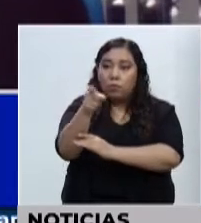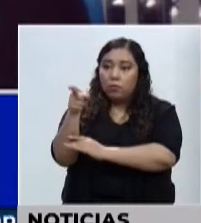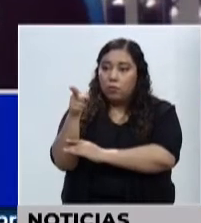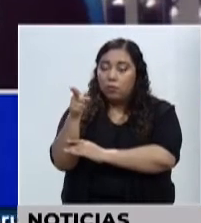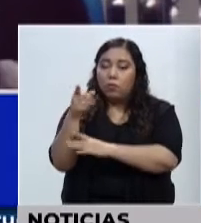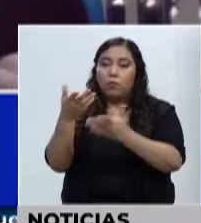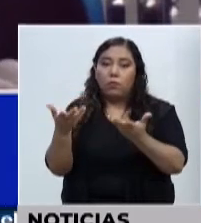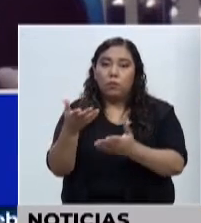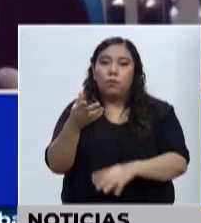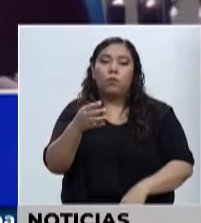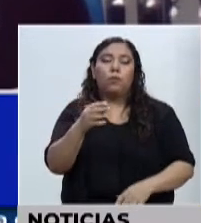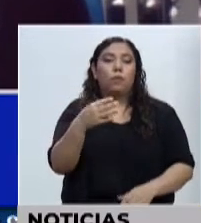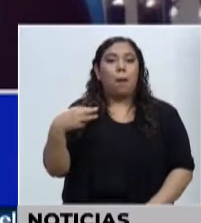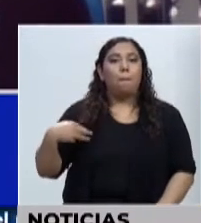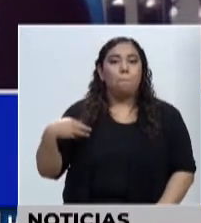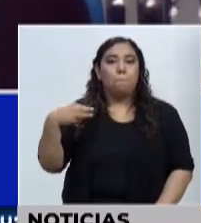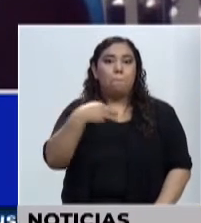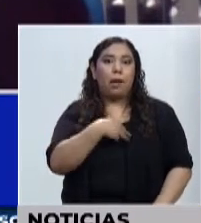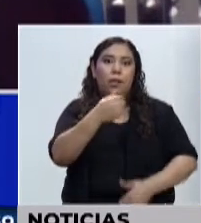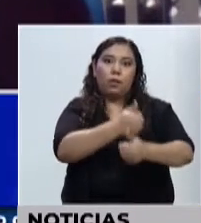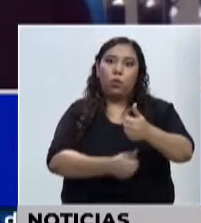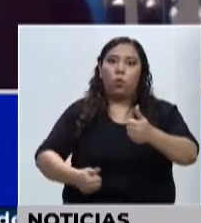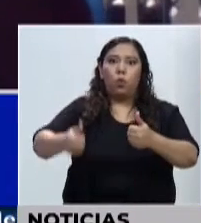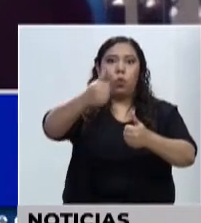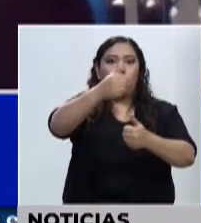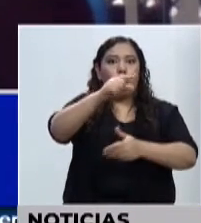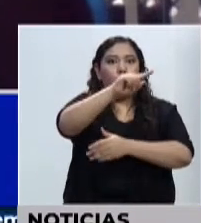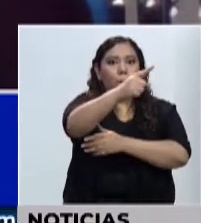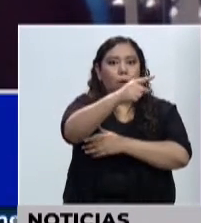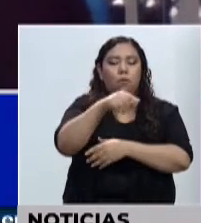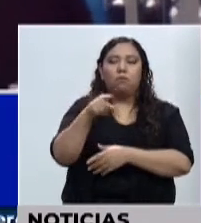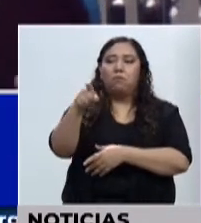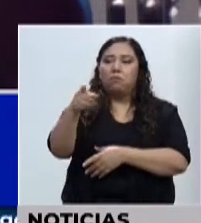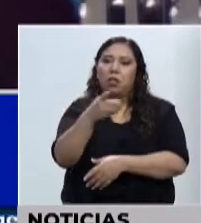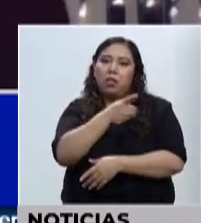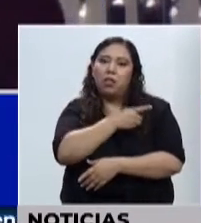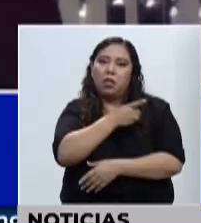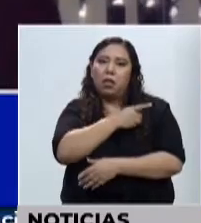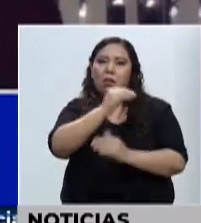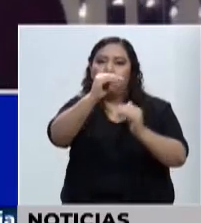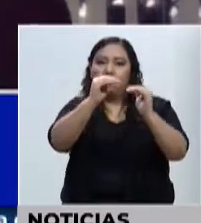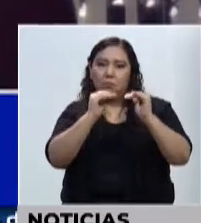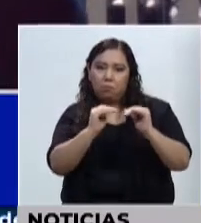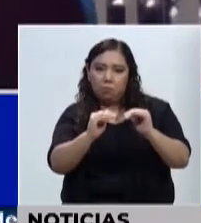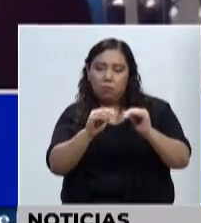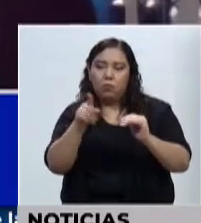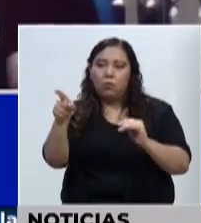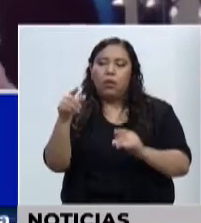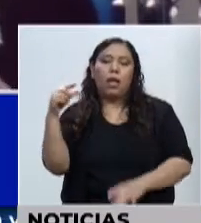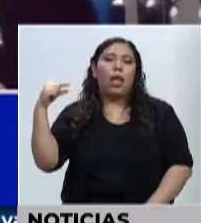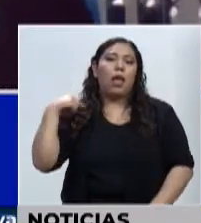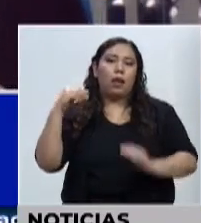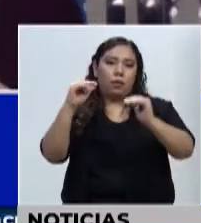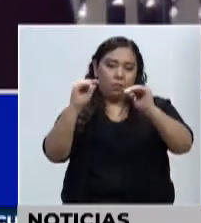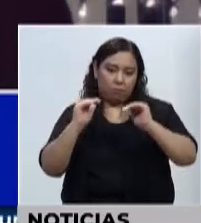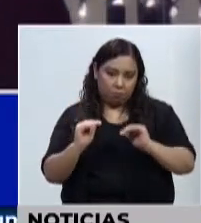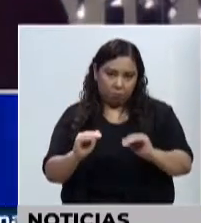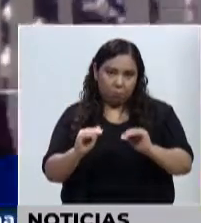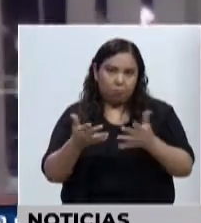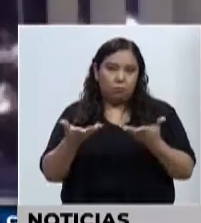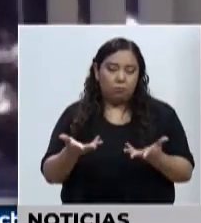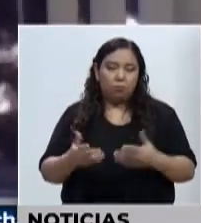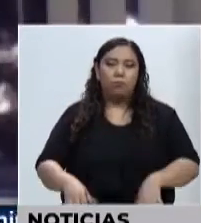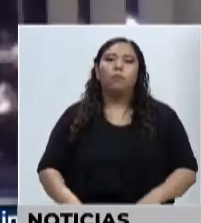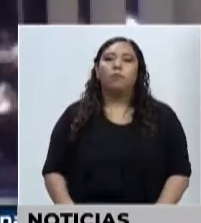decisorio y los funcionarios públicos de mandos intermedios. Y entonces hemos hecho algunos de